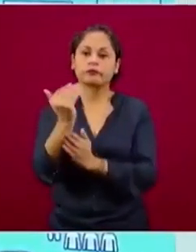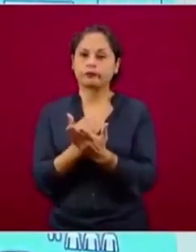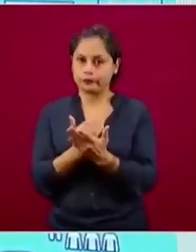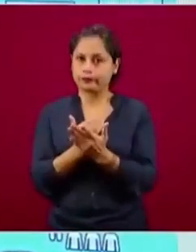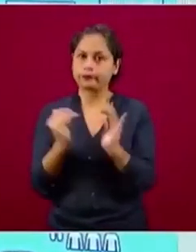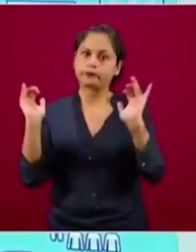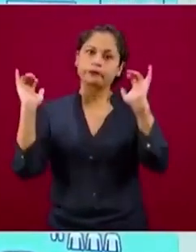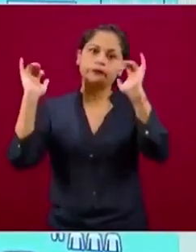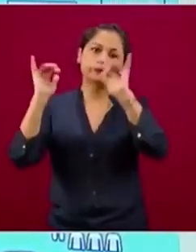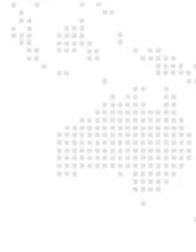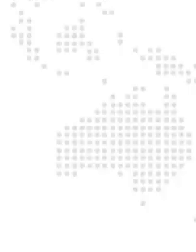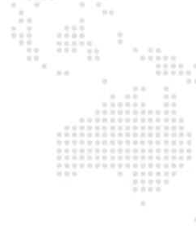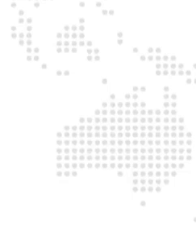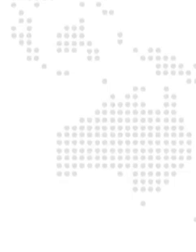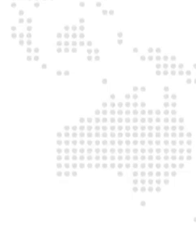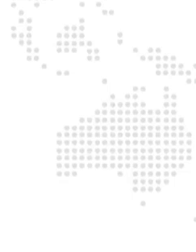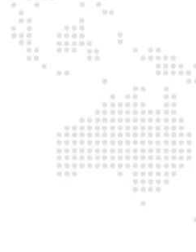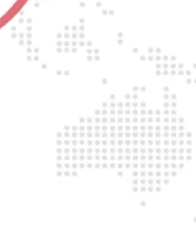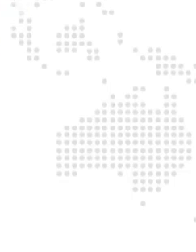aforo en el espacio cerrado.